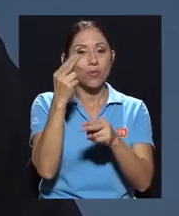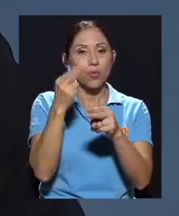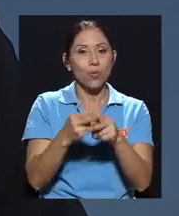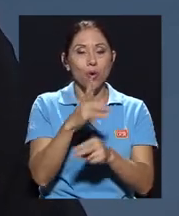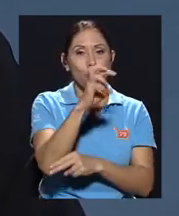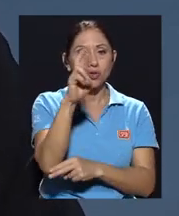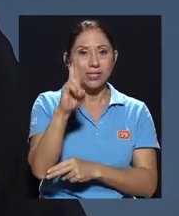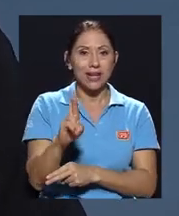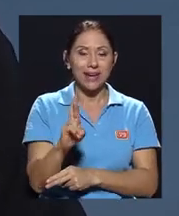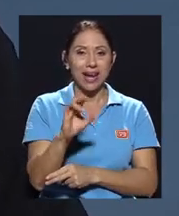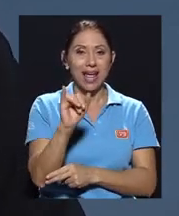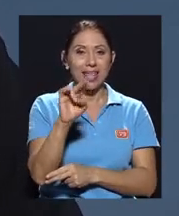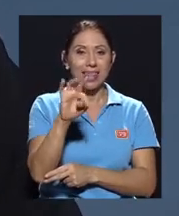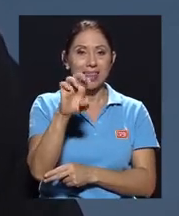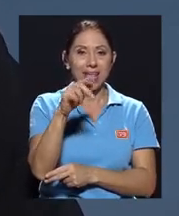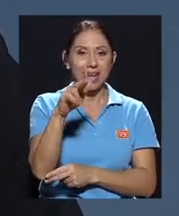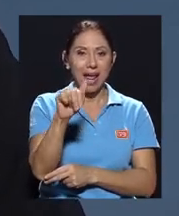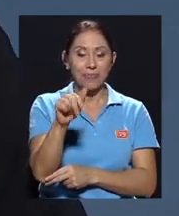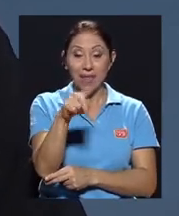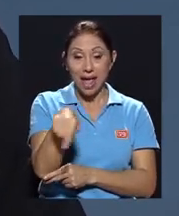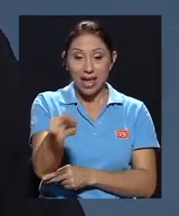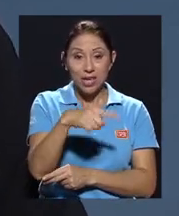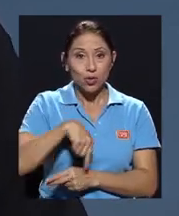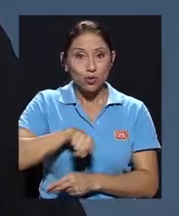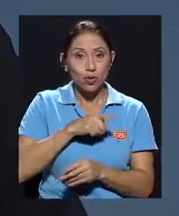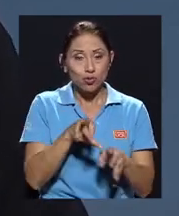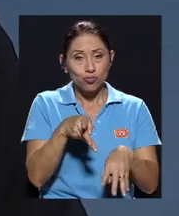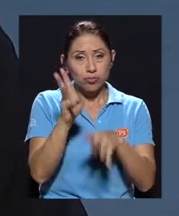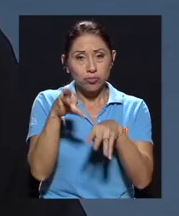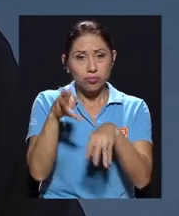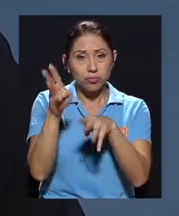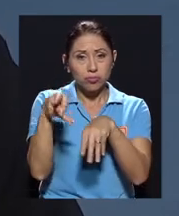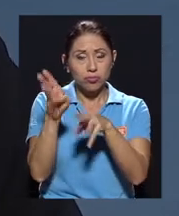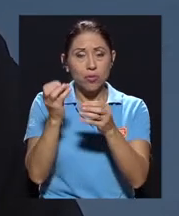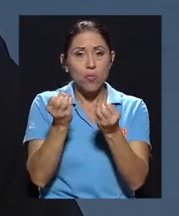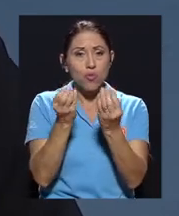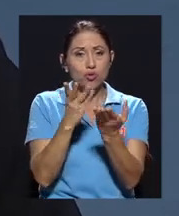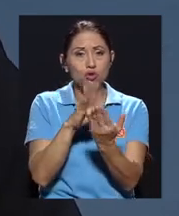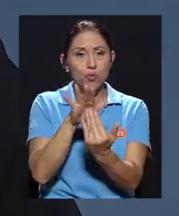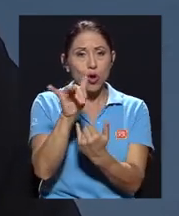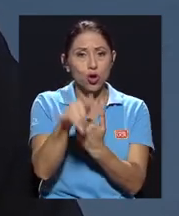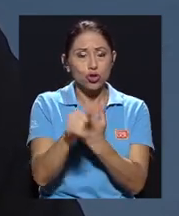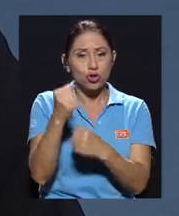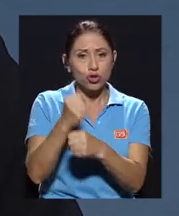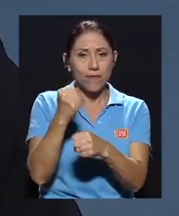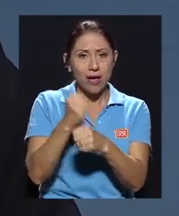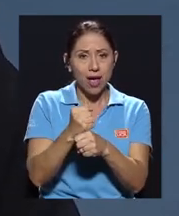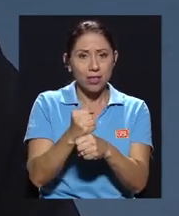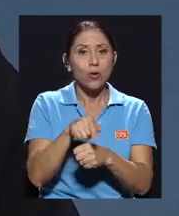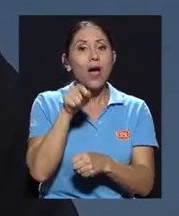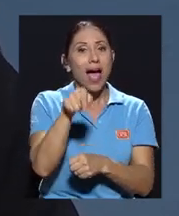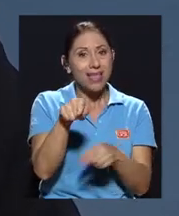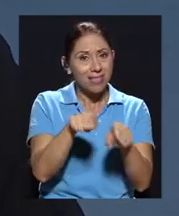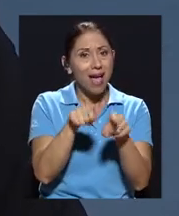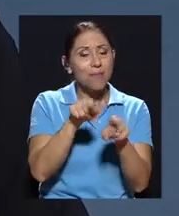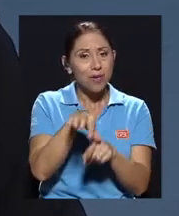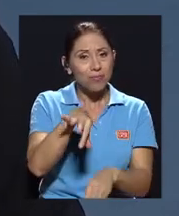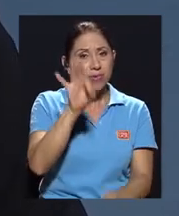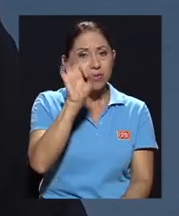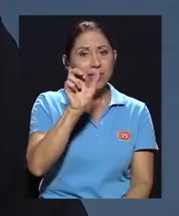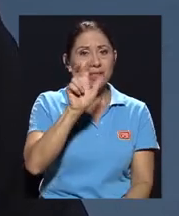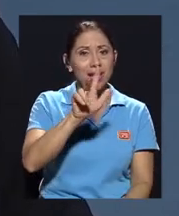Íntegra, y ahí nosotros posteamos muchos de los proyectos en los que hemos venido trabajando, ahí van a encontrar 3D3 también,